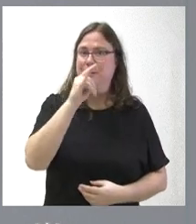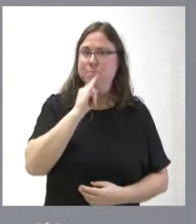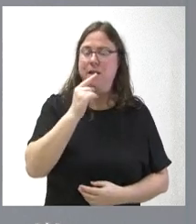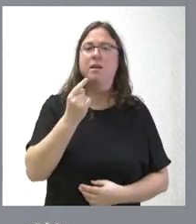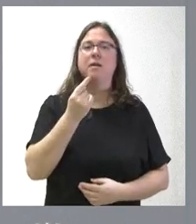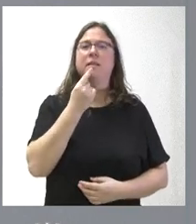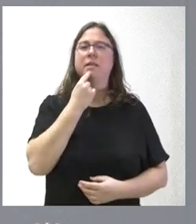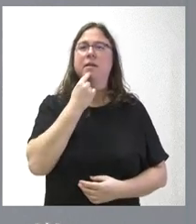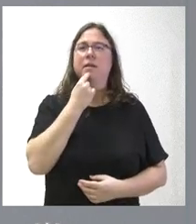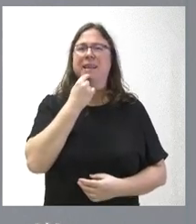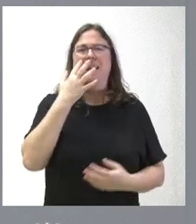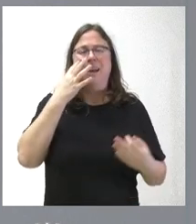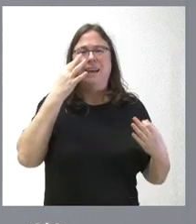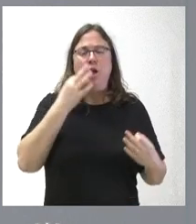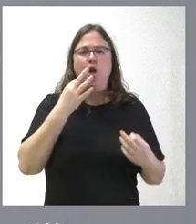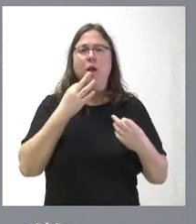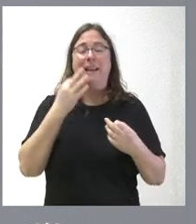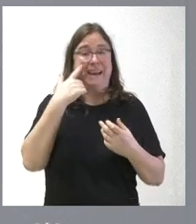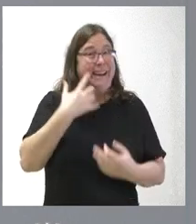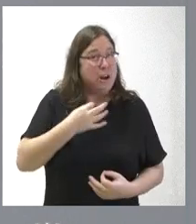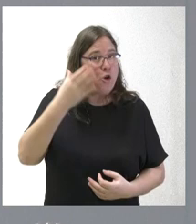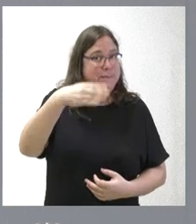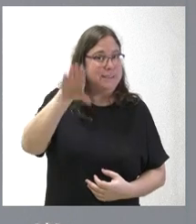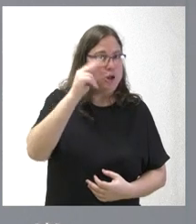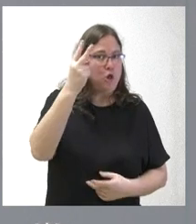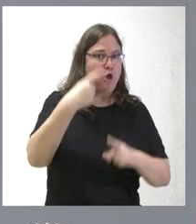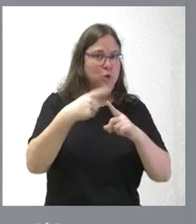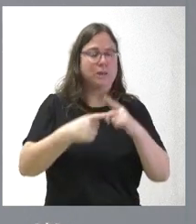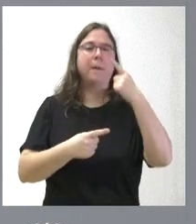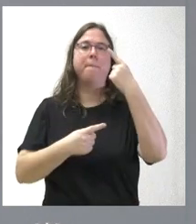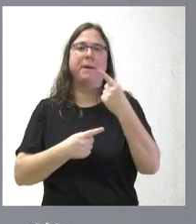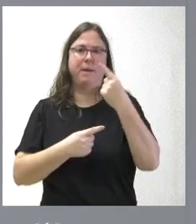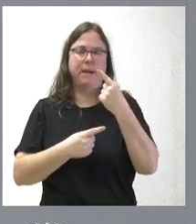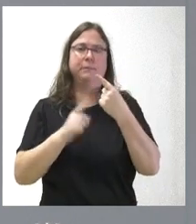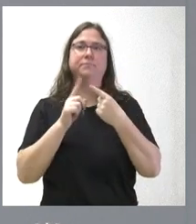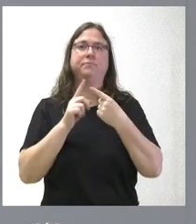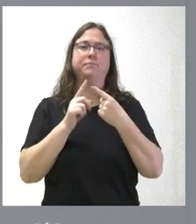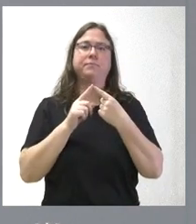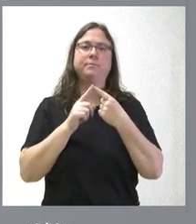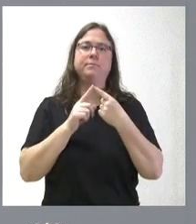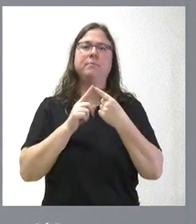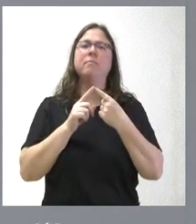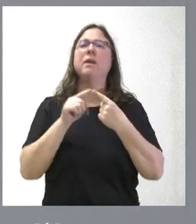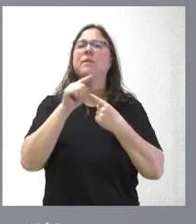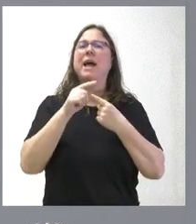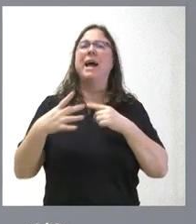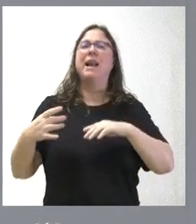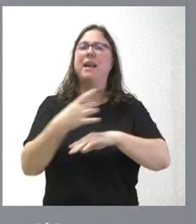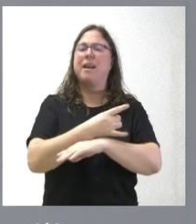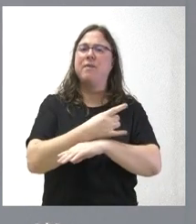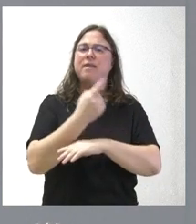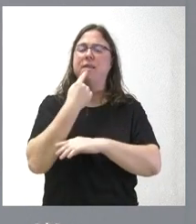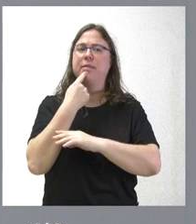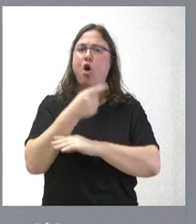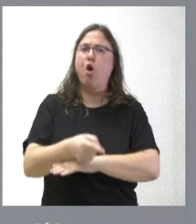es que le he querido decir dos cosas. Le he querido entender dos cosas. La primera es que no se plantea Renfe establecer como